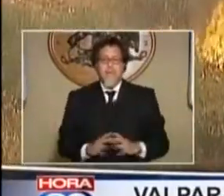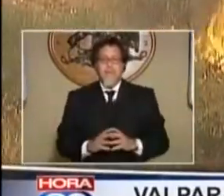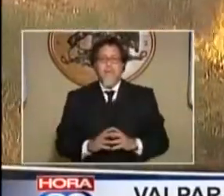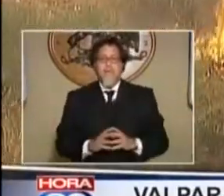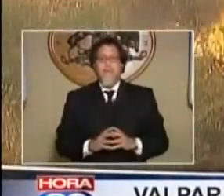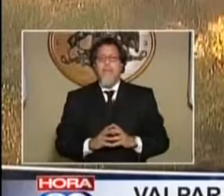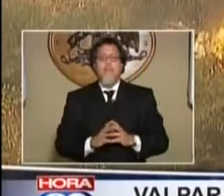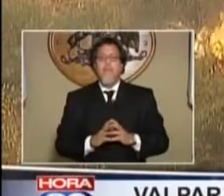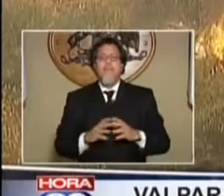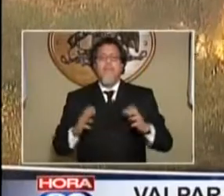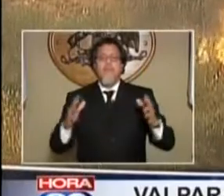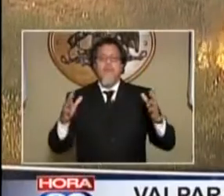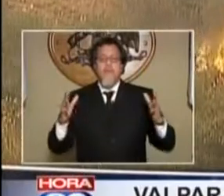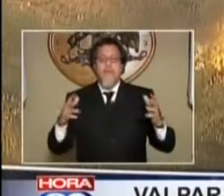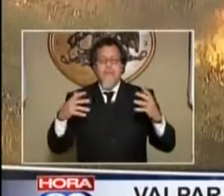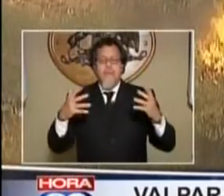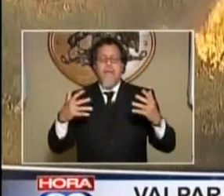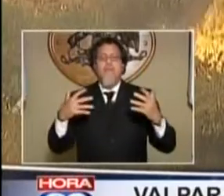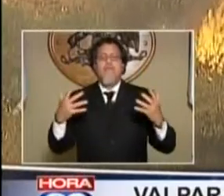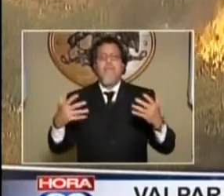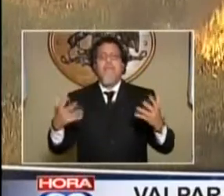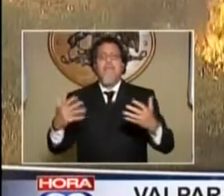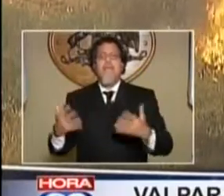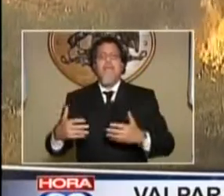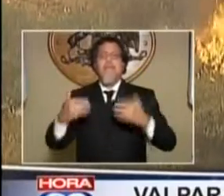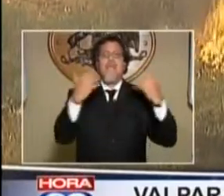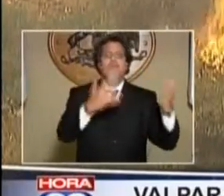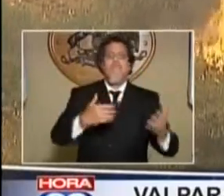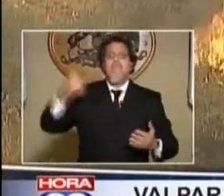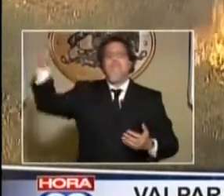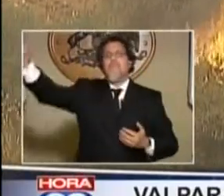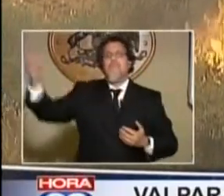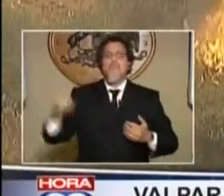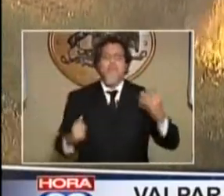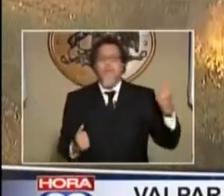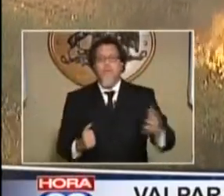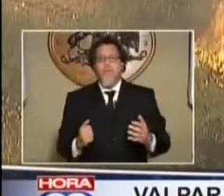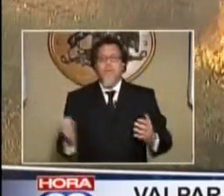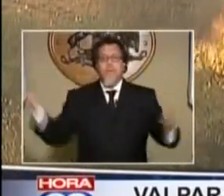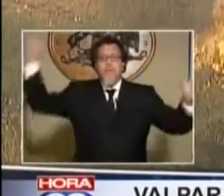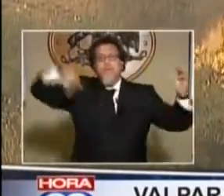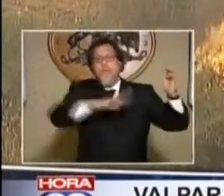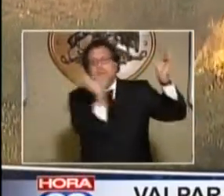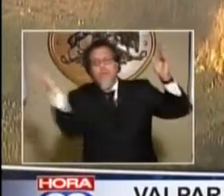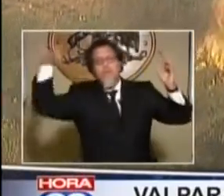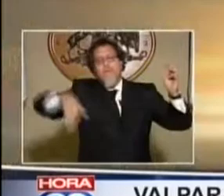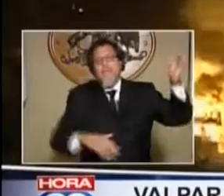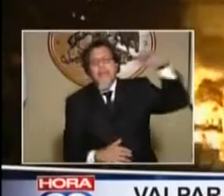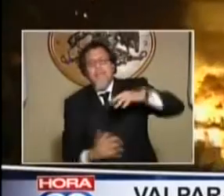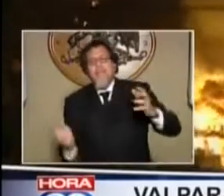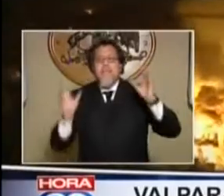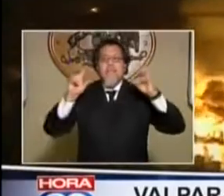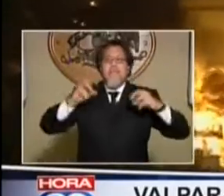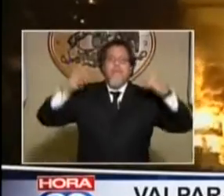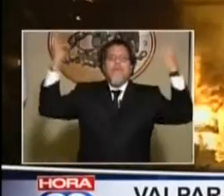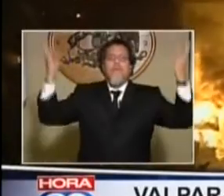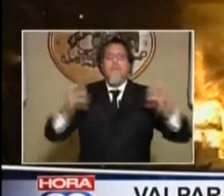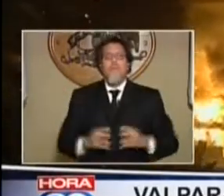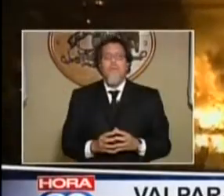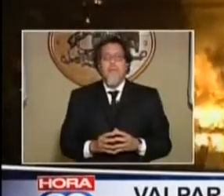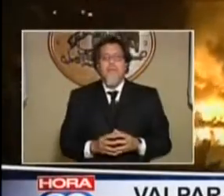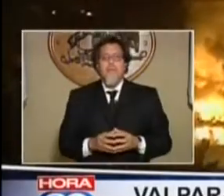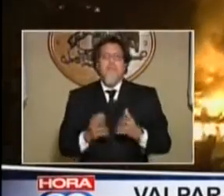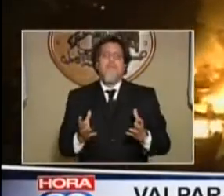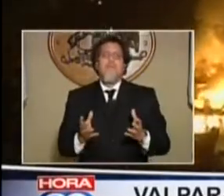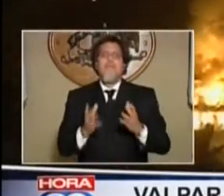y a Talca, ellos no tienen la geografía que tiene Valparaíso, Viña, San Antonio, Algarrobo, que es con quebradas y pendientes, la gente